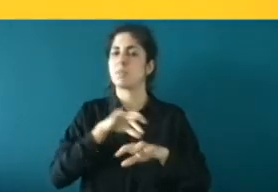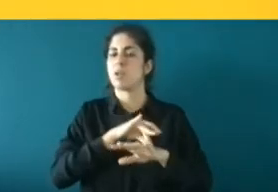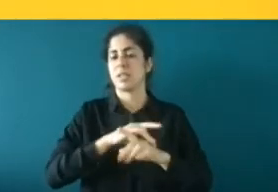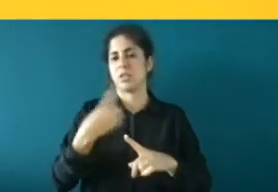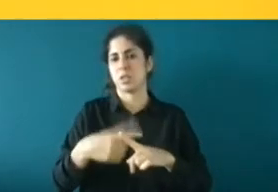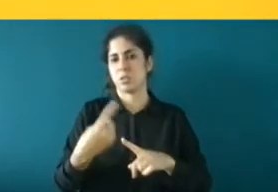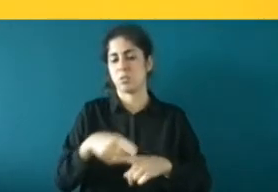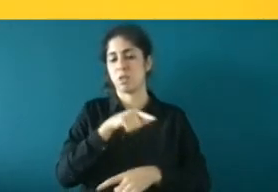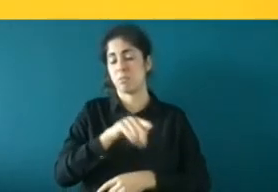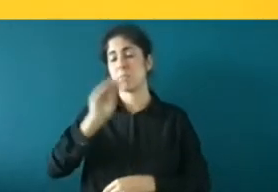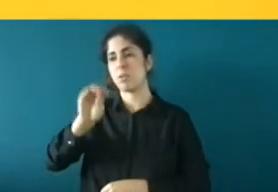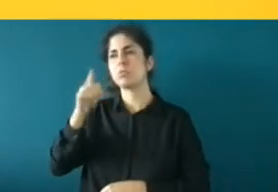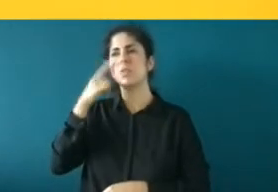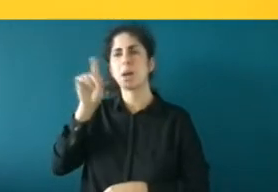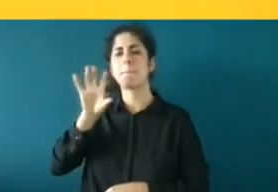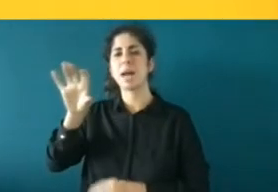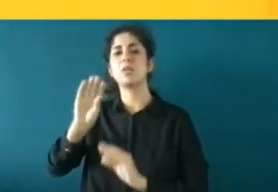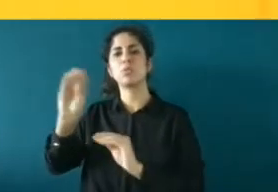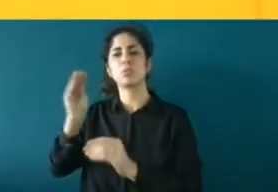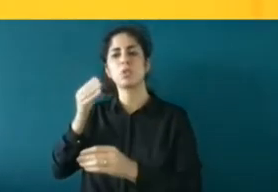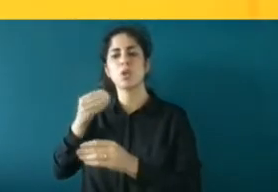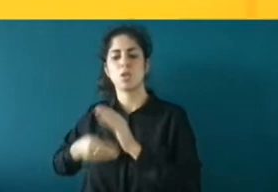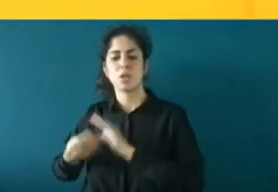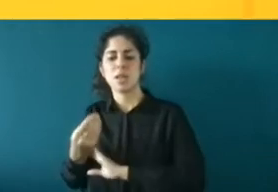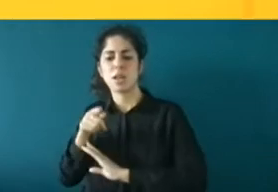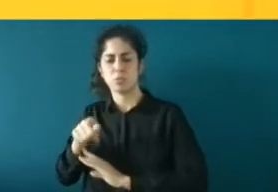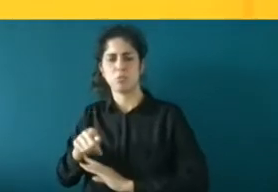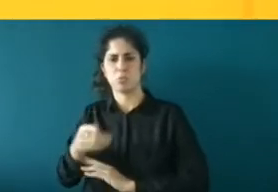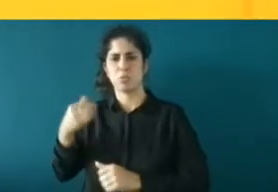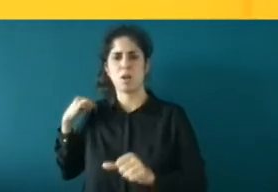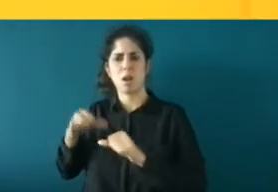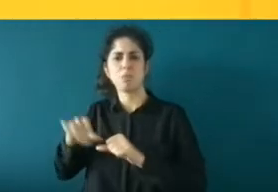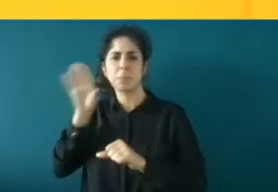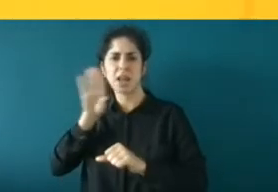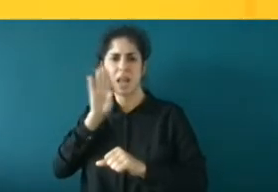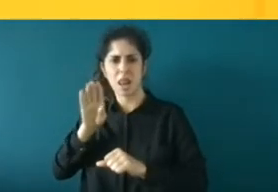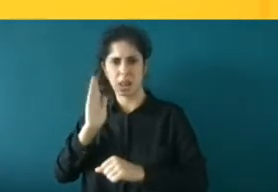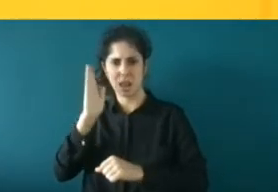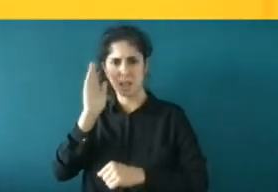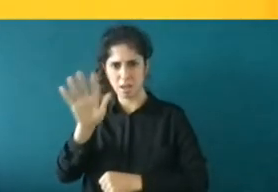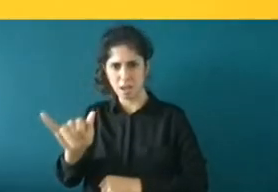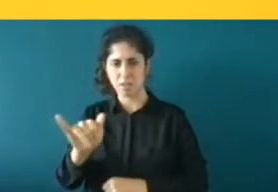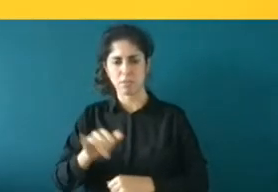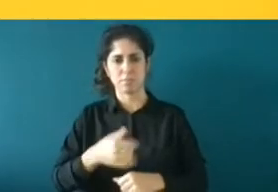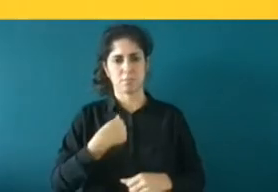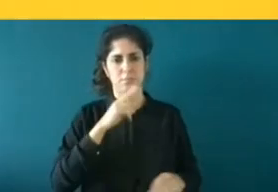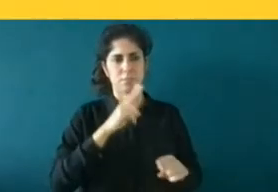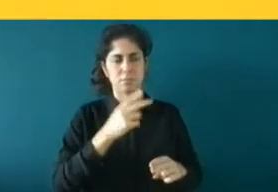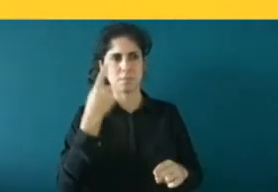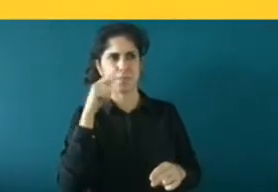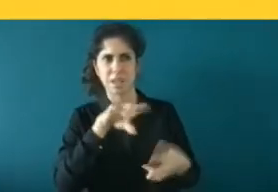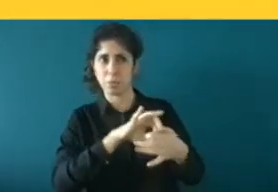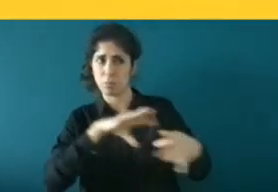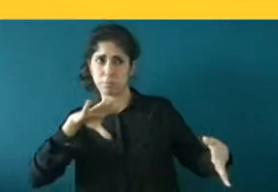en su país. Y le dije de hecho le dije al policía oiga y esto que tiene que ver con su solicitud de protección internacional. No sé